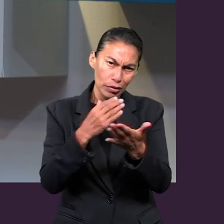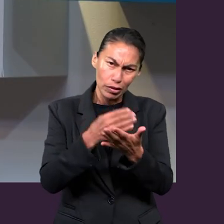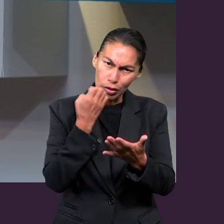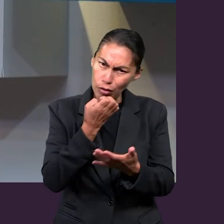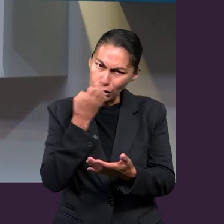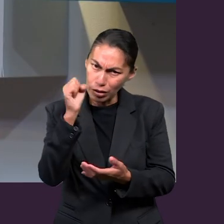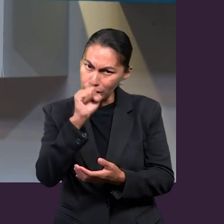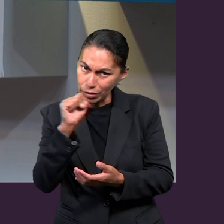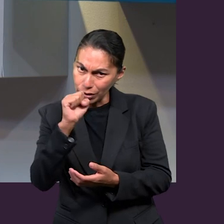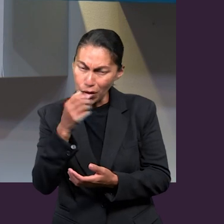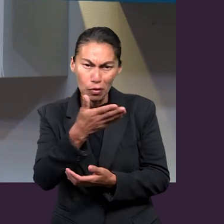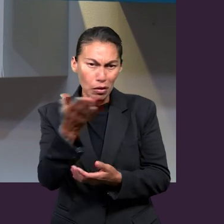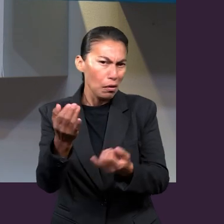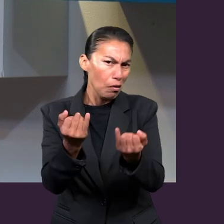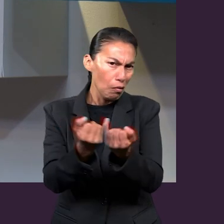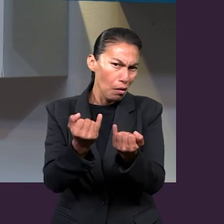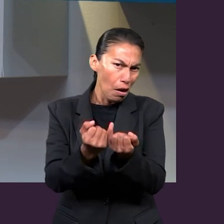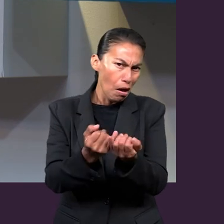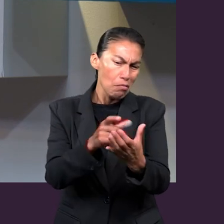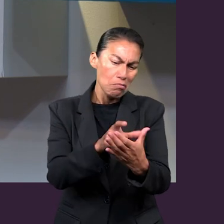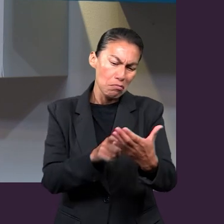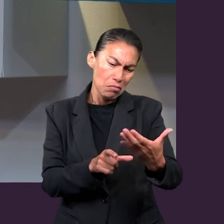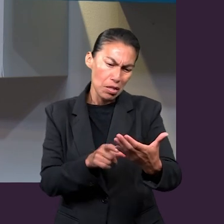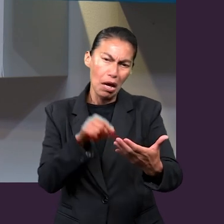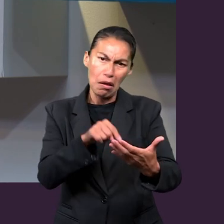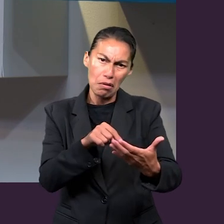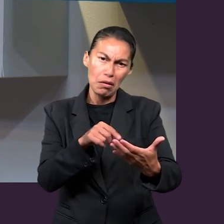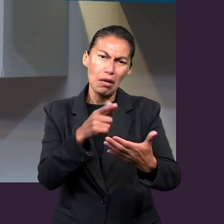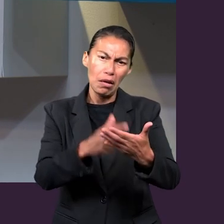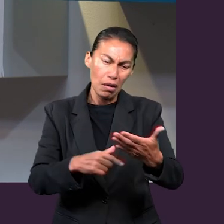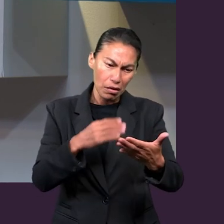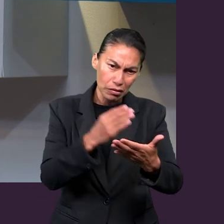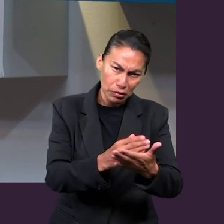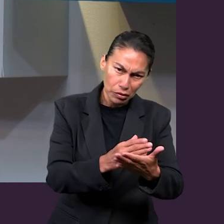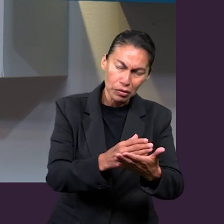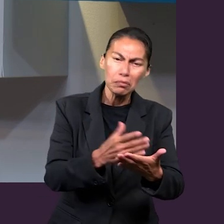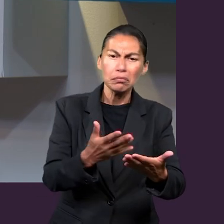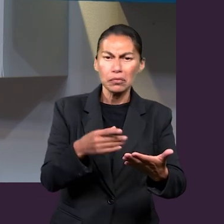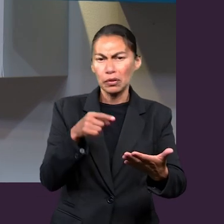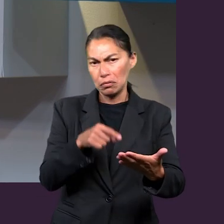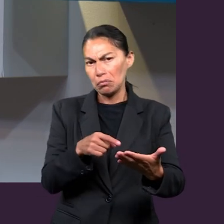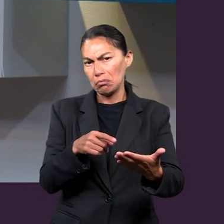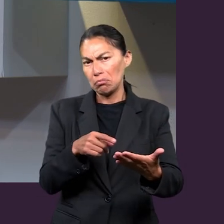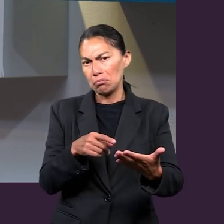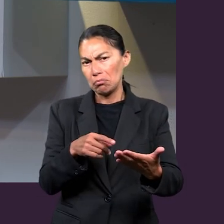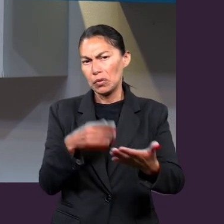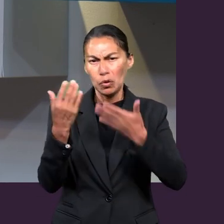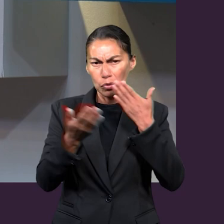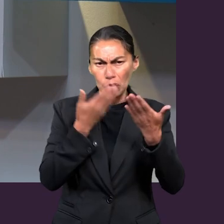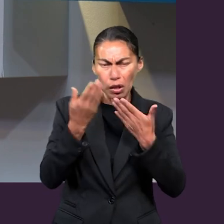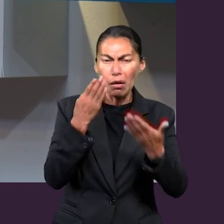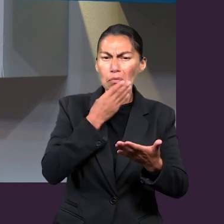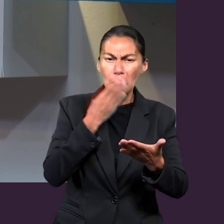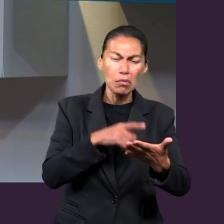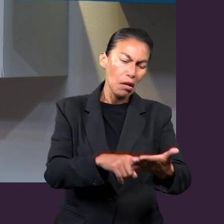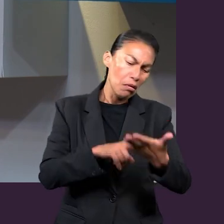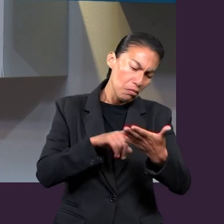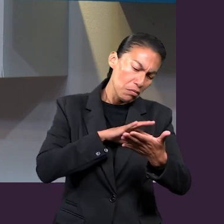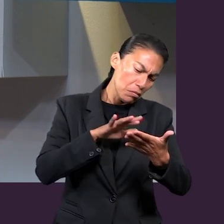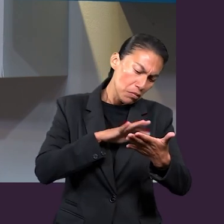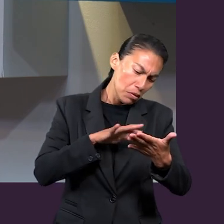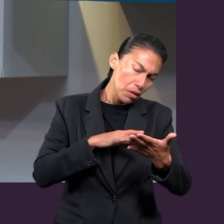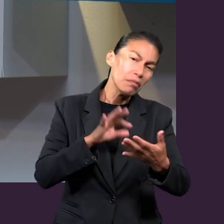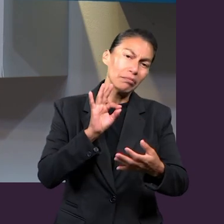tener en sus manos un dispositivo donde les permita consultar la lección de esta semana y puedan tener el texto